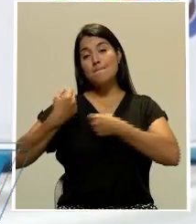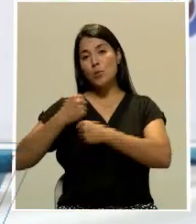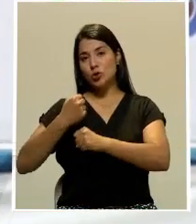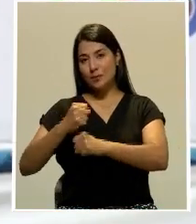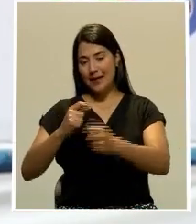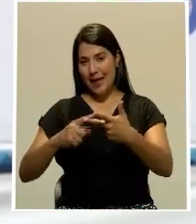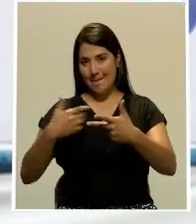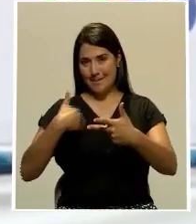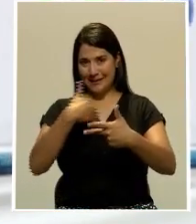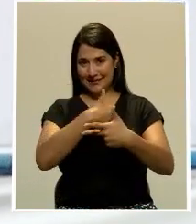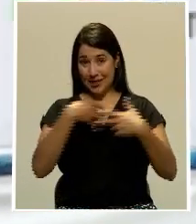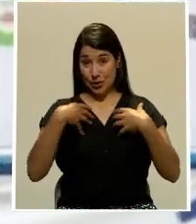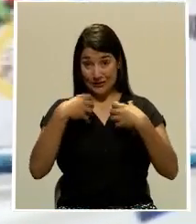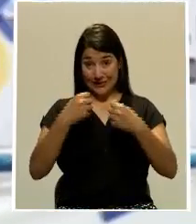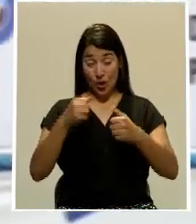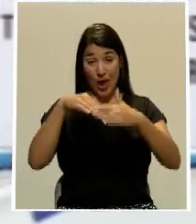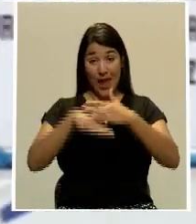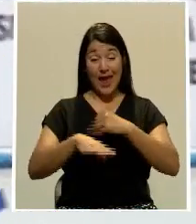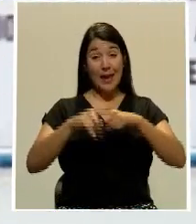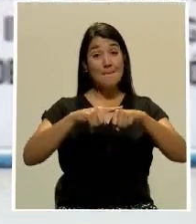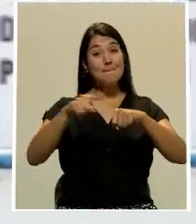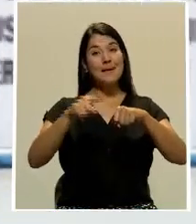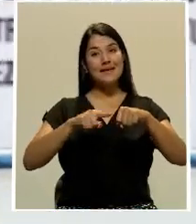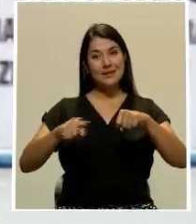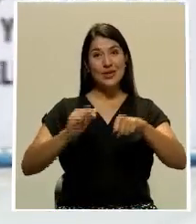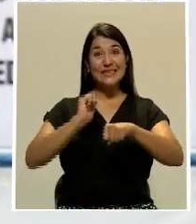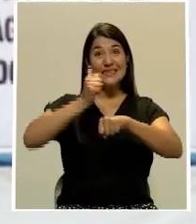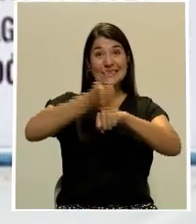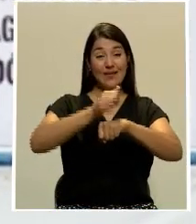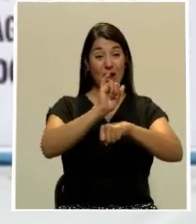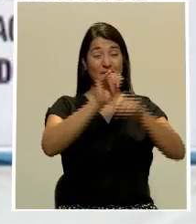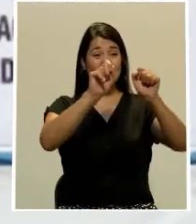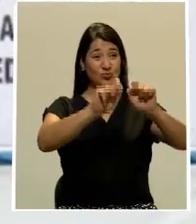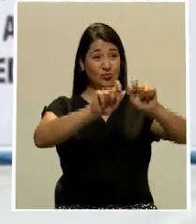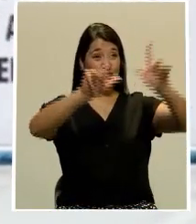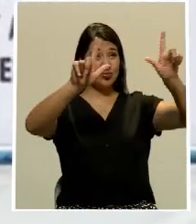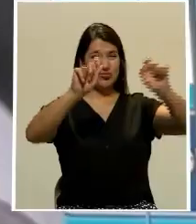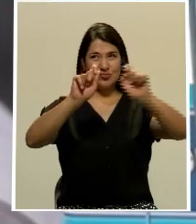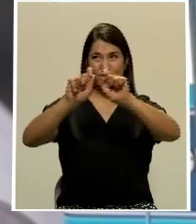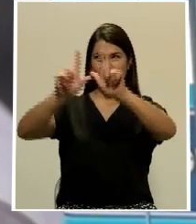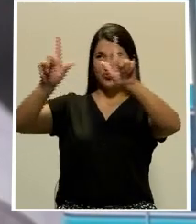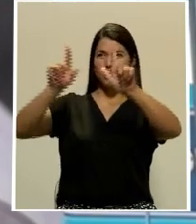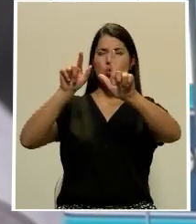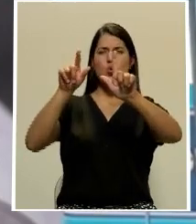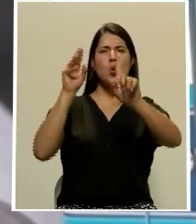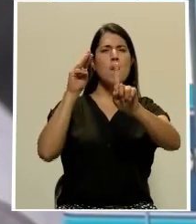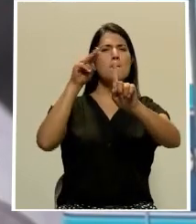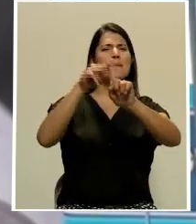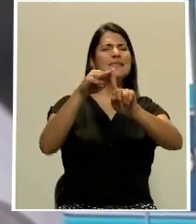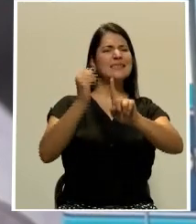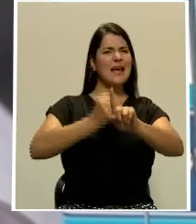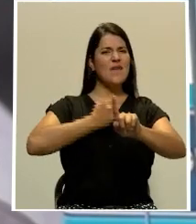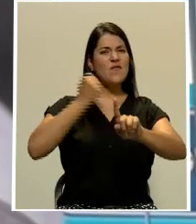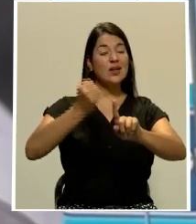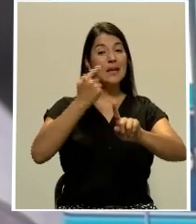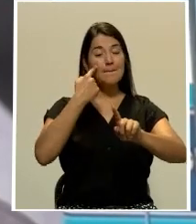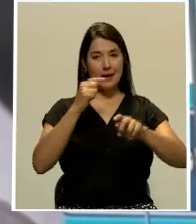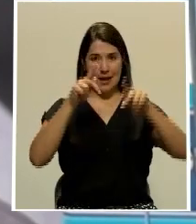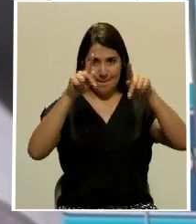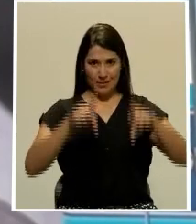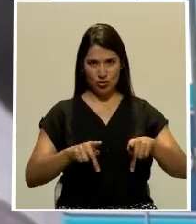Ministerio de Salud en Pérez Celedón colocaron estas vallas con mensajes bastantes fuertes hacia la población.